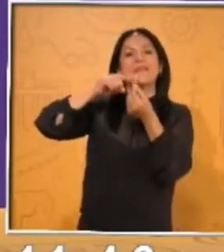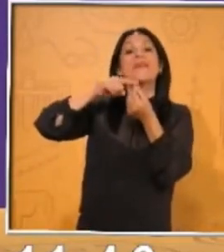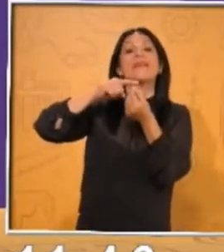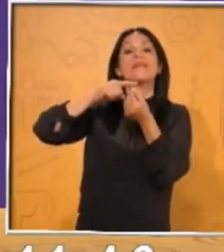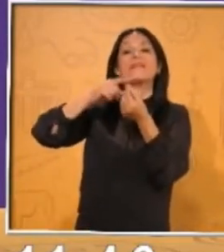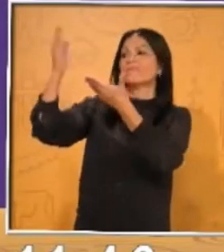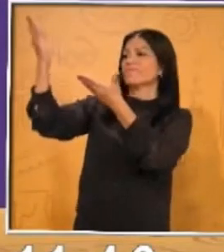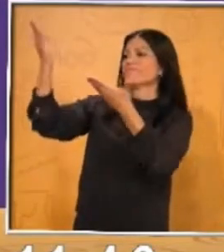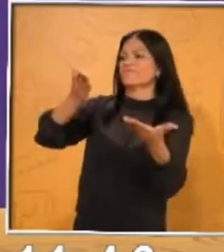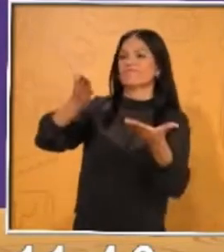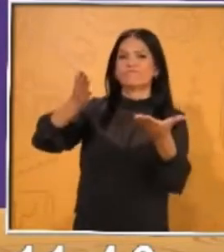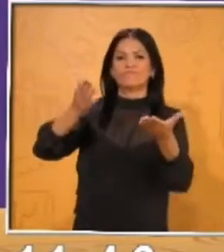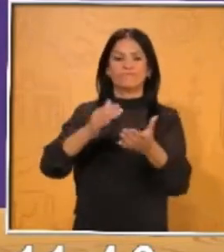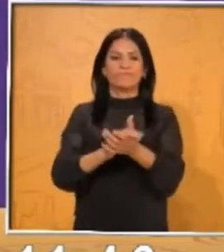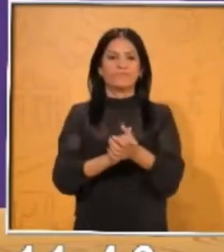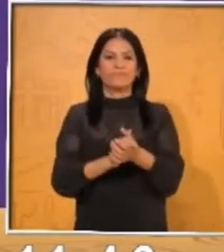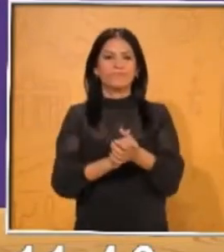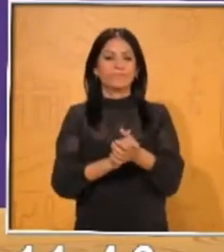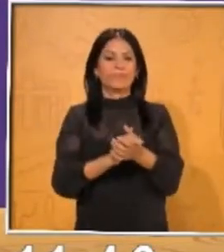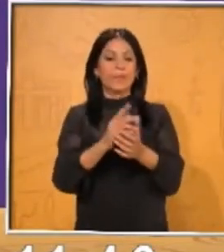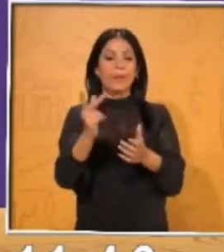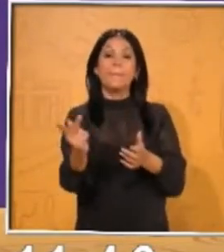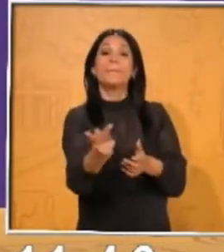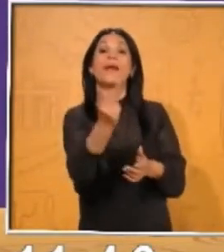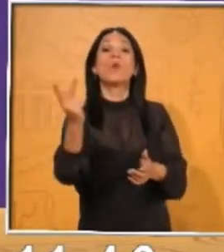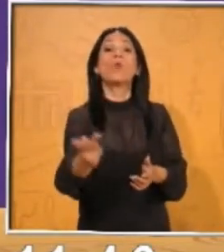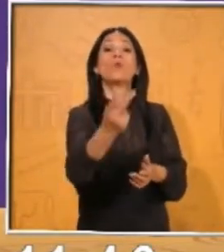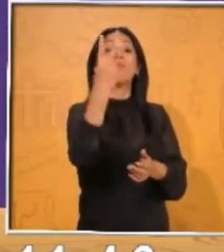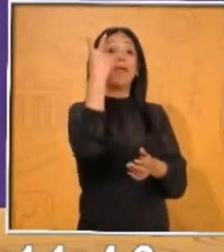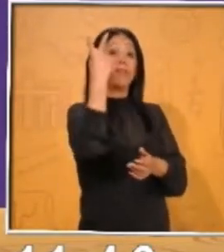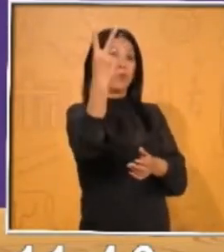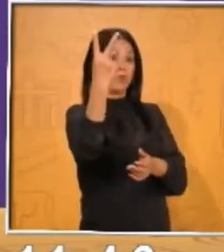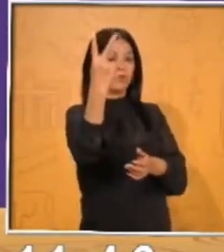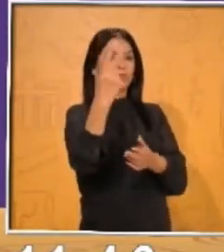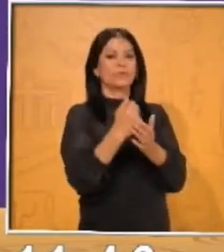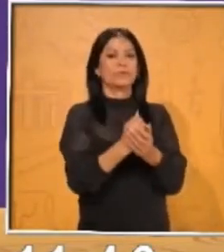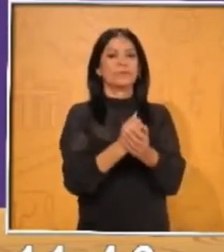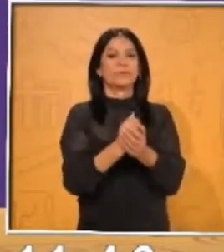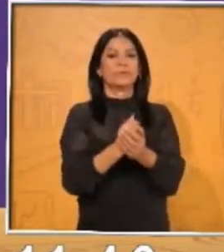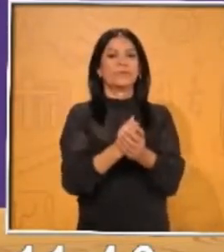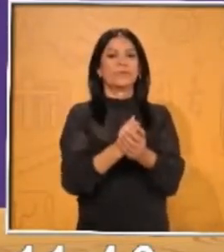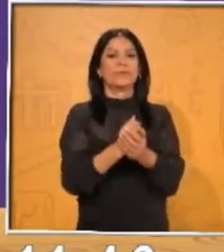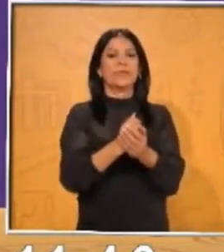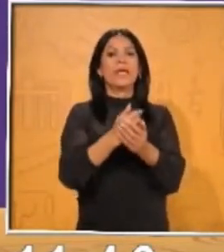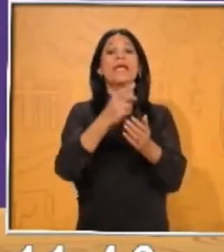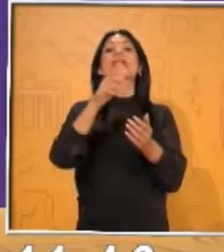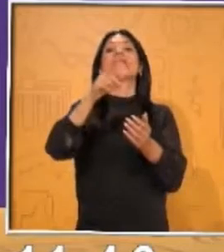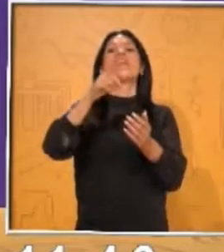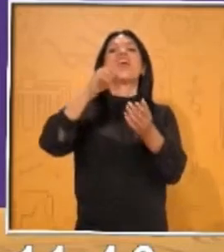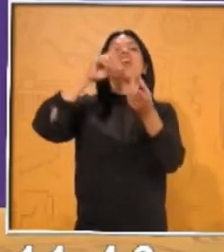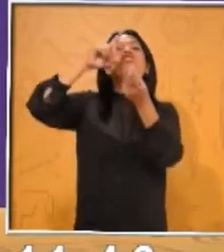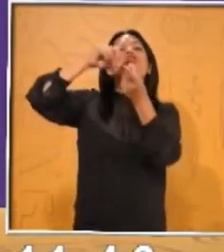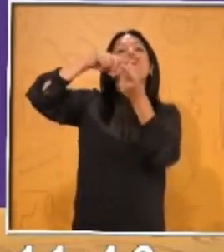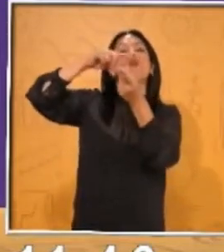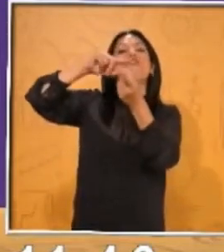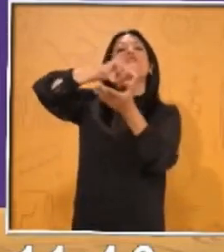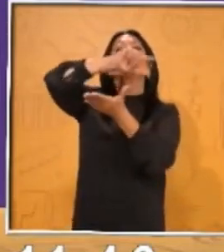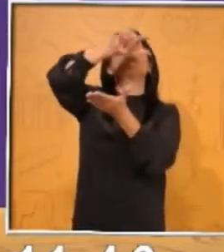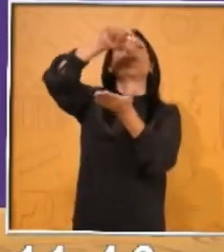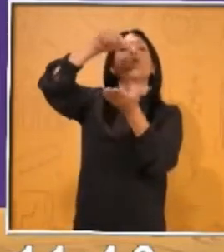Segunda pregunta, ¿de qué continente provenían las primeras